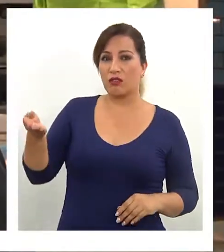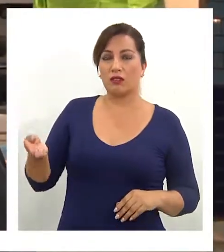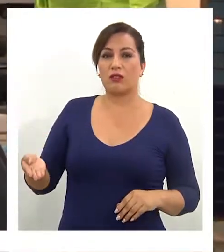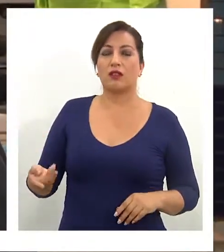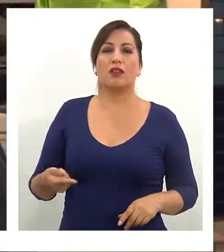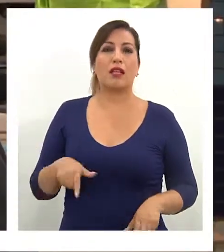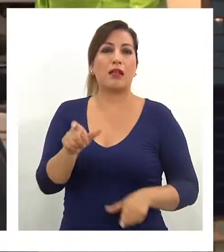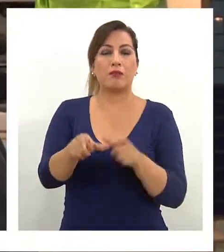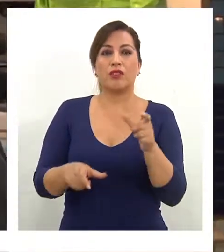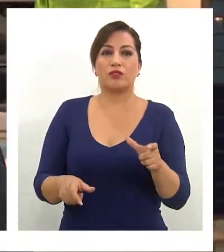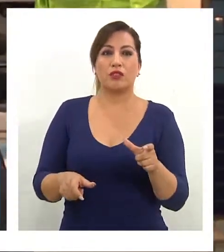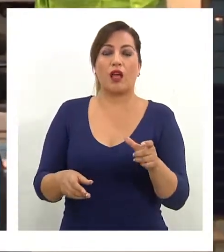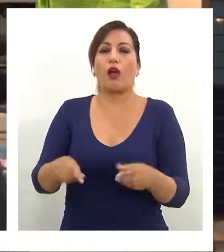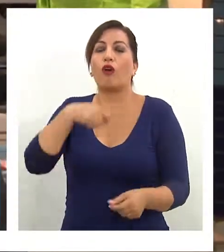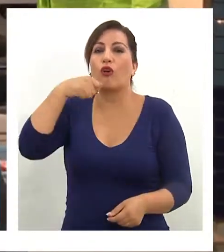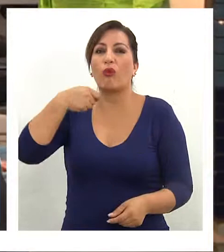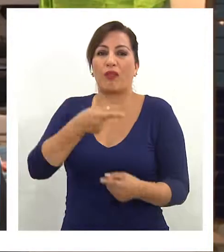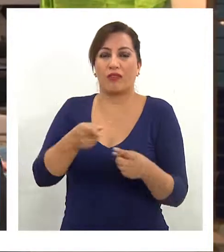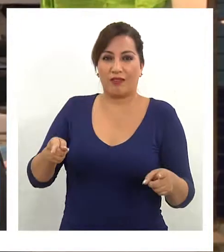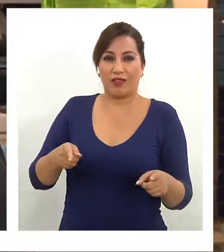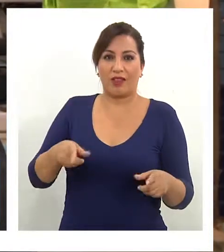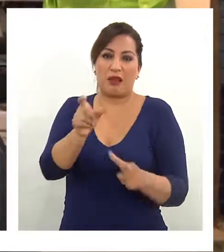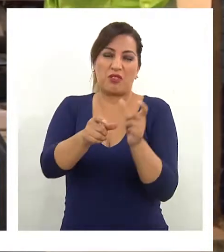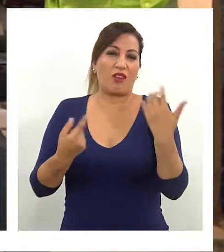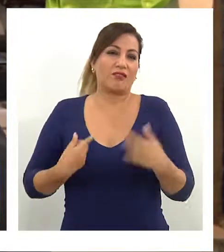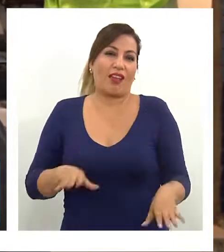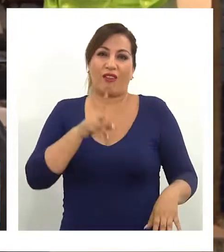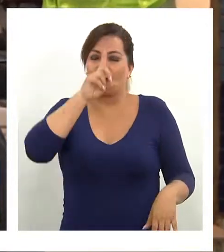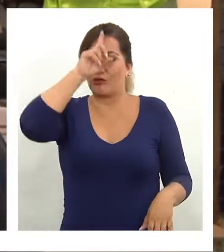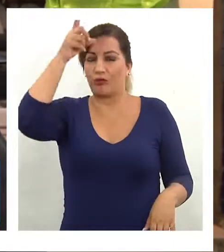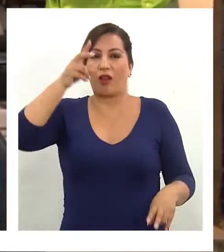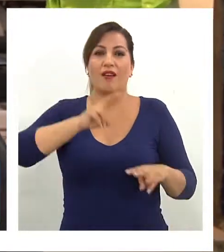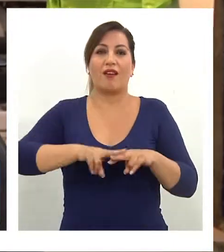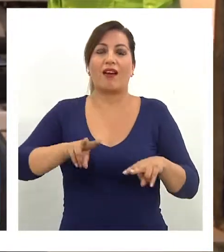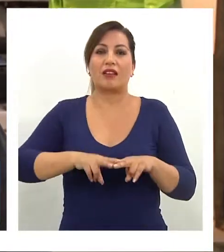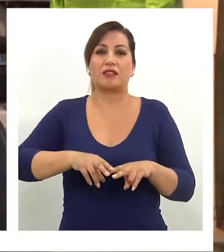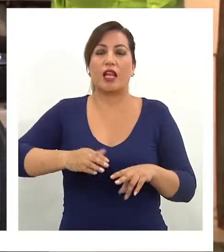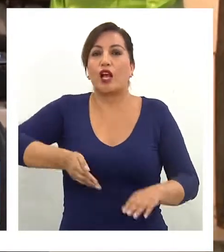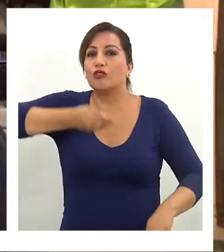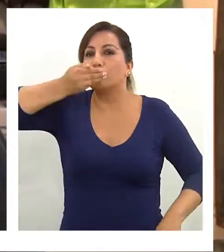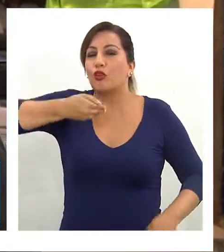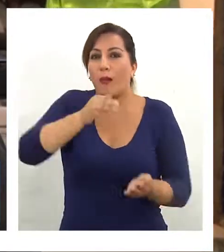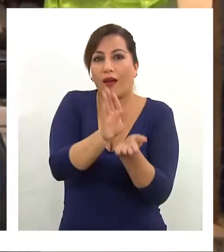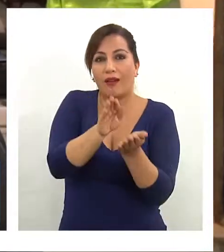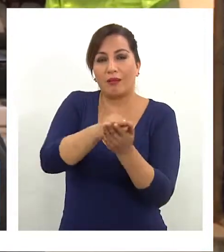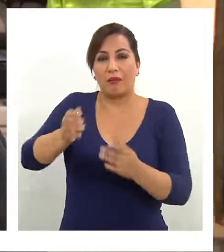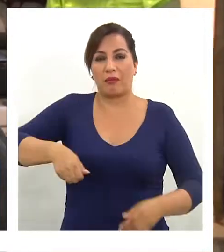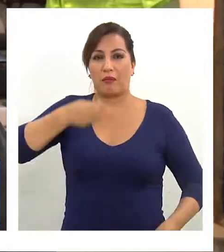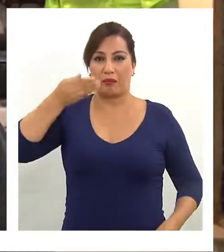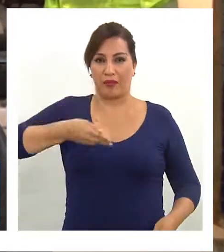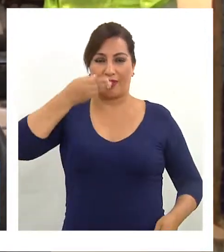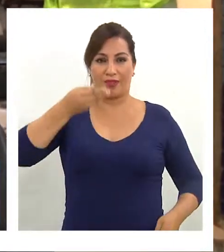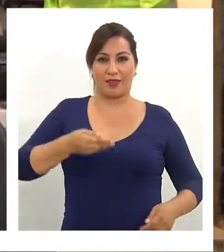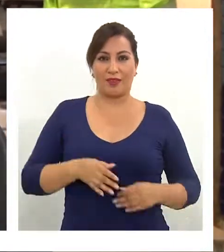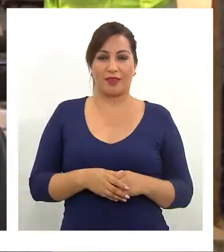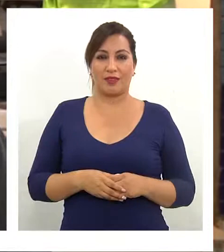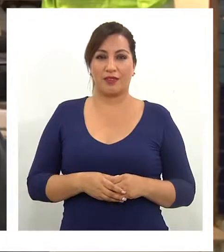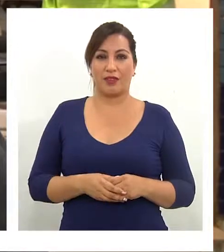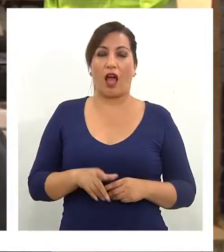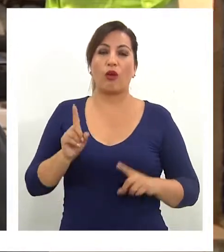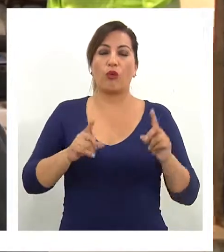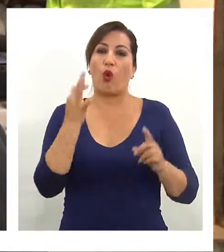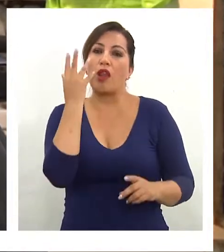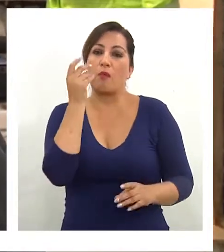consuma los mariscos de otra manera. Están siempre acostumbrados ellos de hacer una sopa de almejita, almejas así con